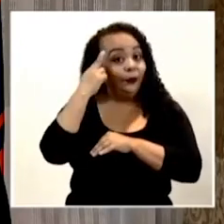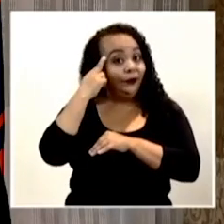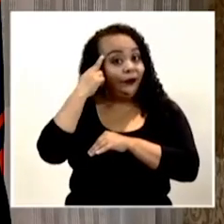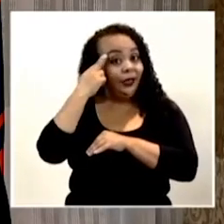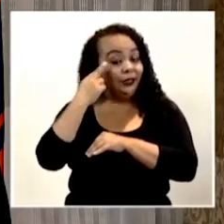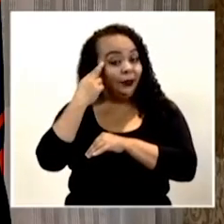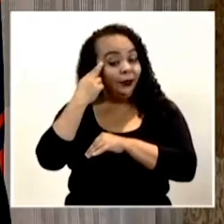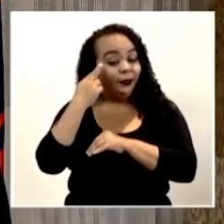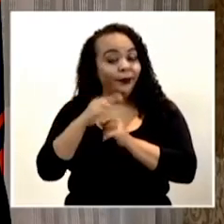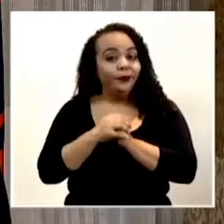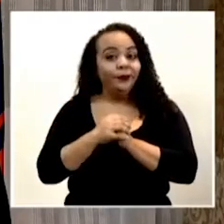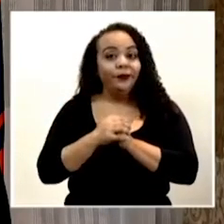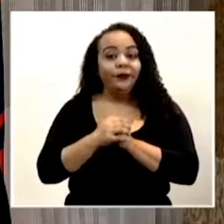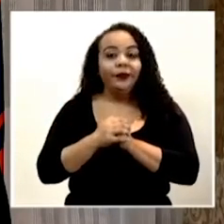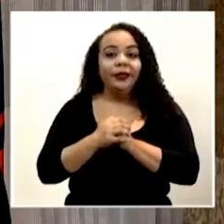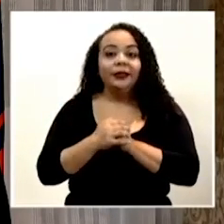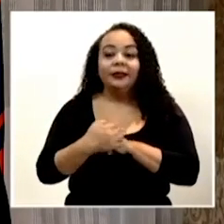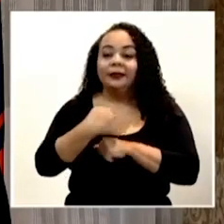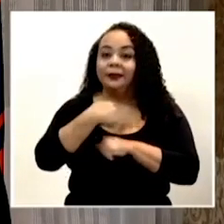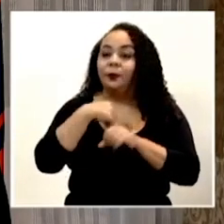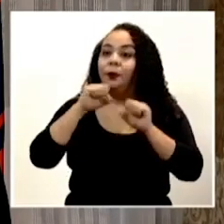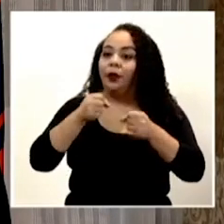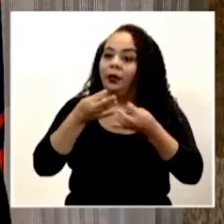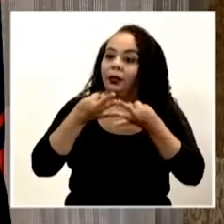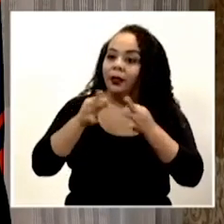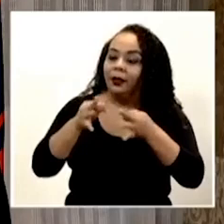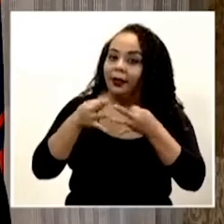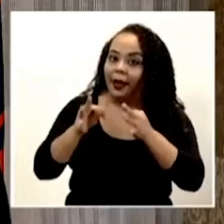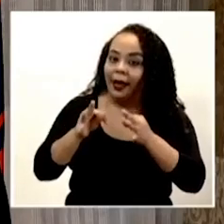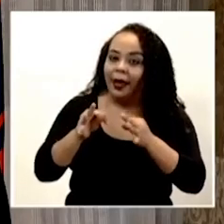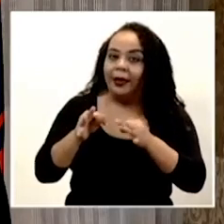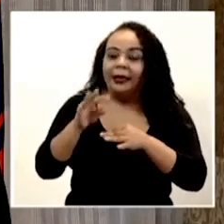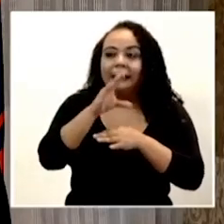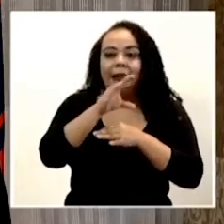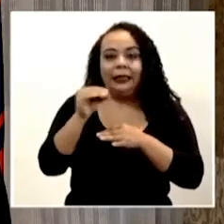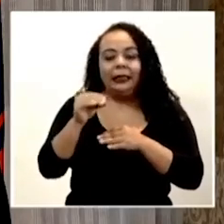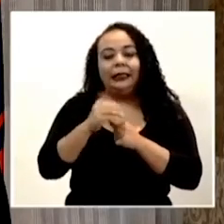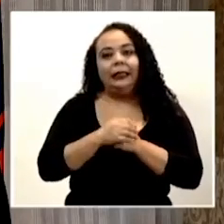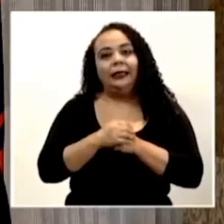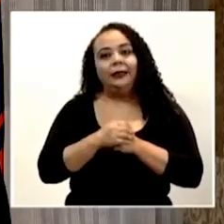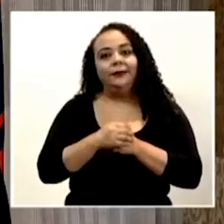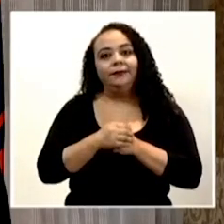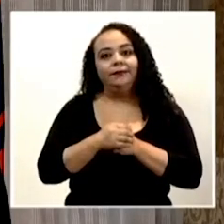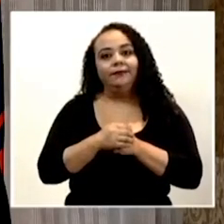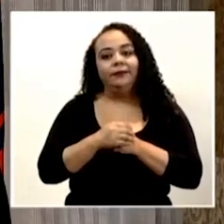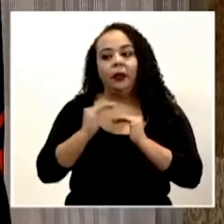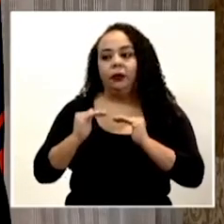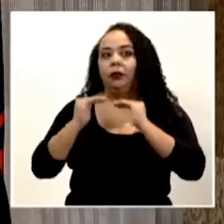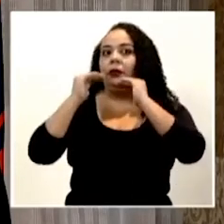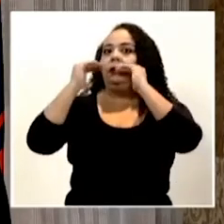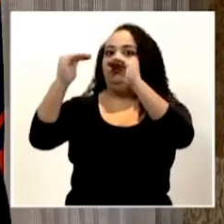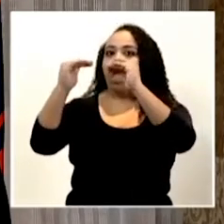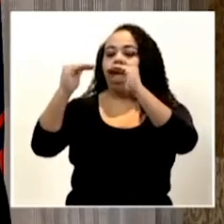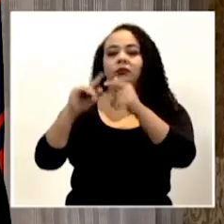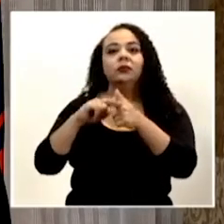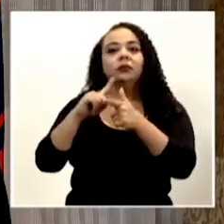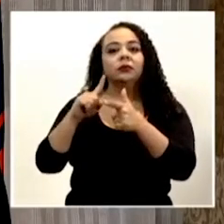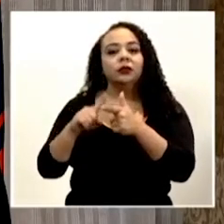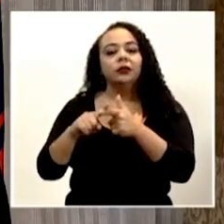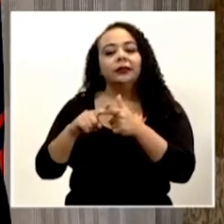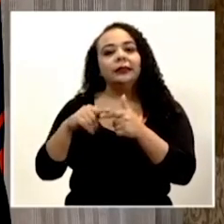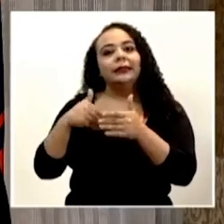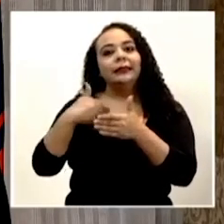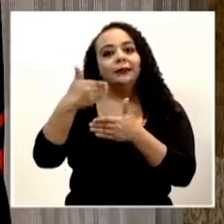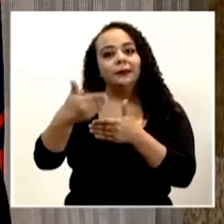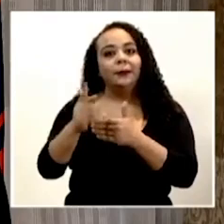que, pues, uno puede tratar y irse a un nivel más alto. Entonces, luego,